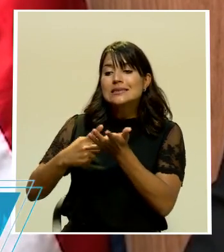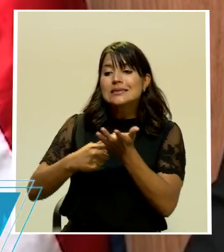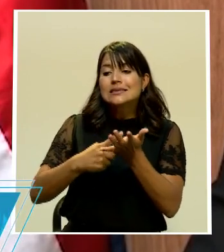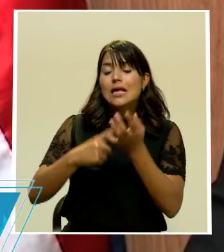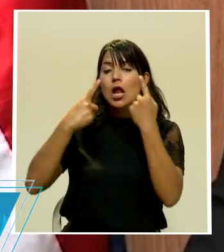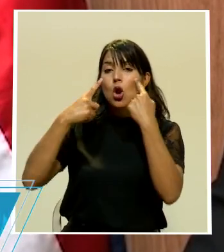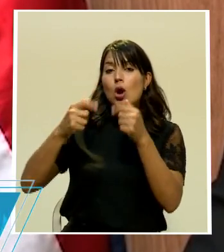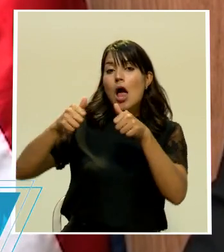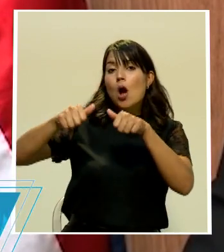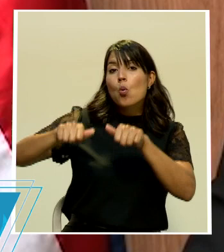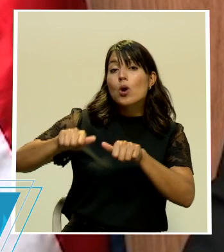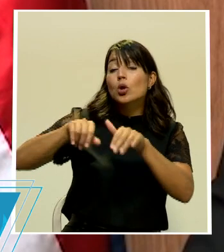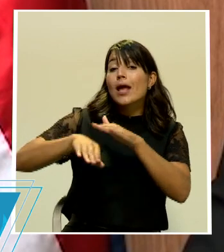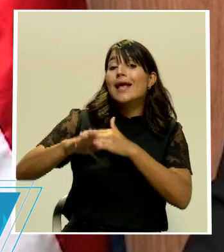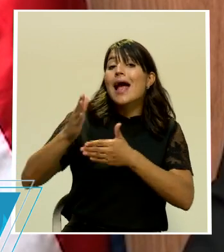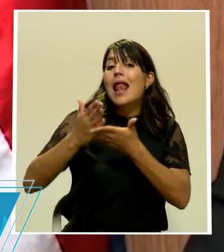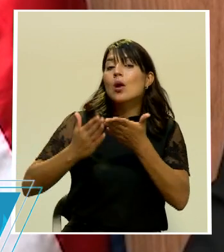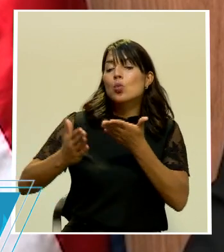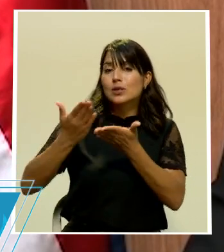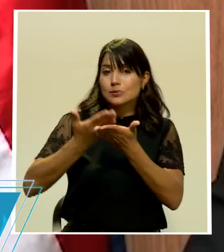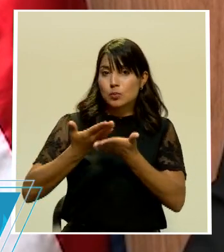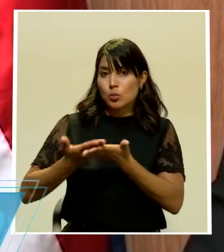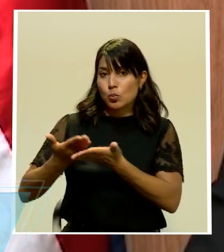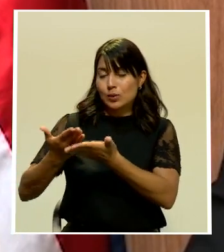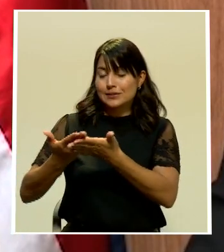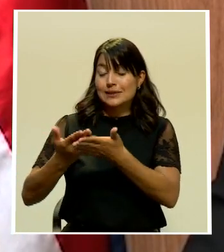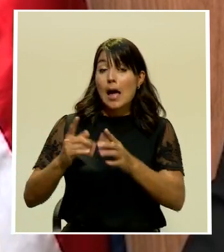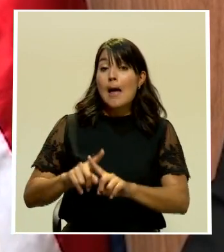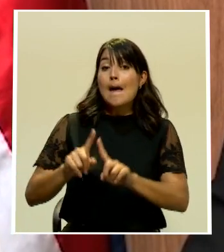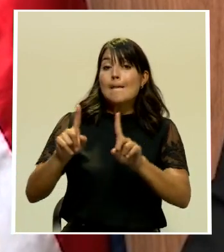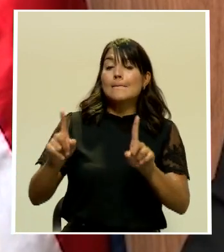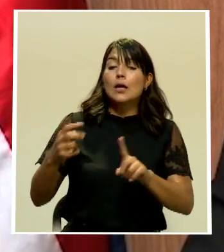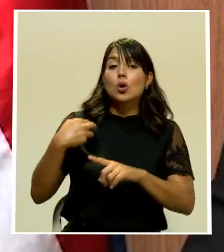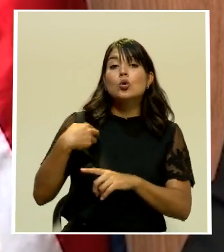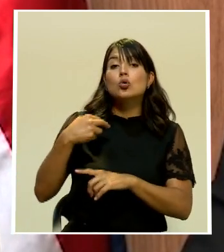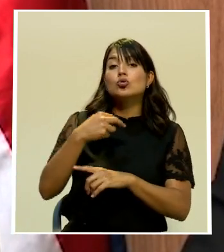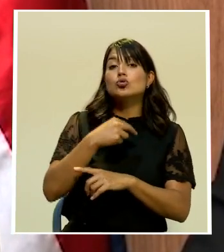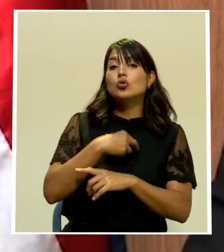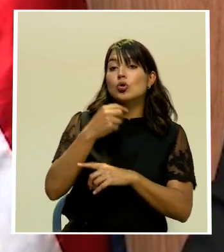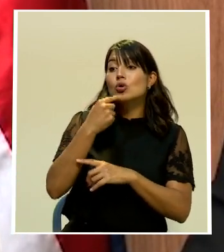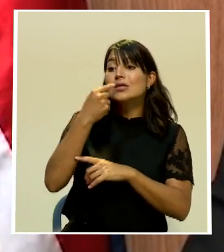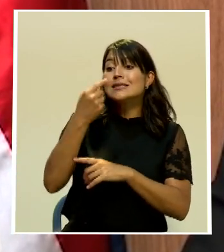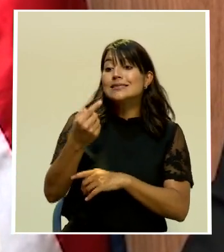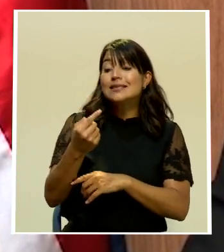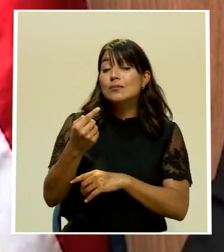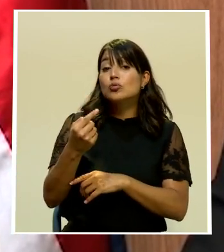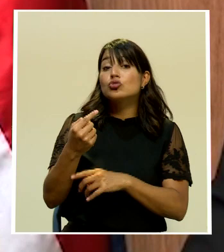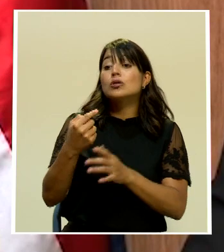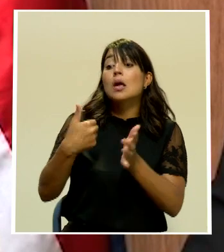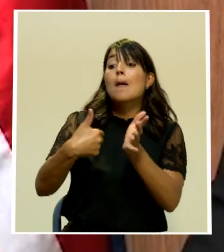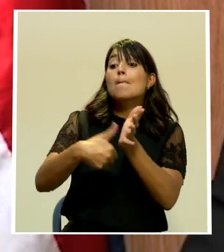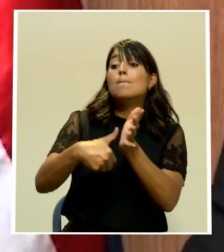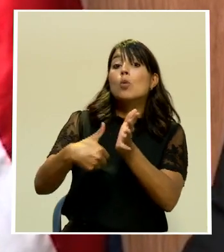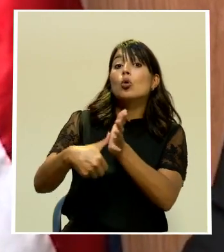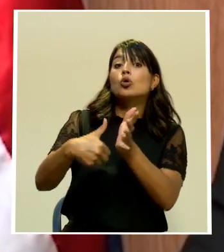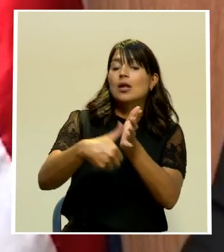mociones, pero nosotros señalamos de que vamos a votar aquellas mociones que no